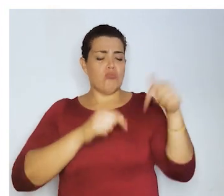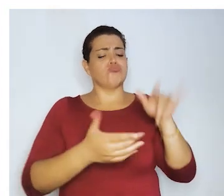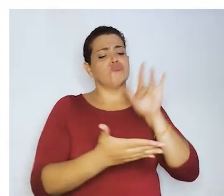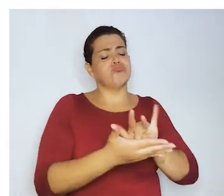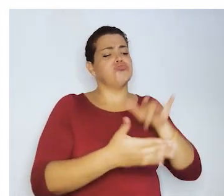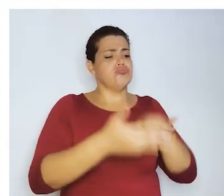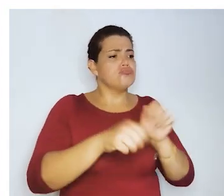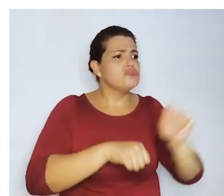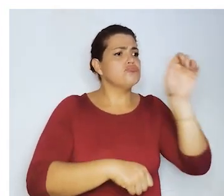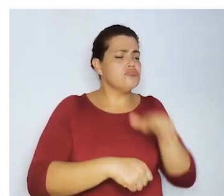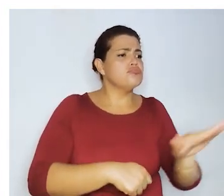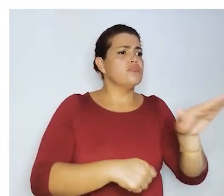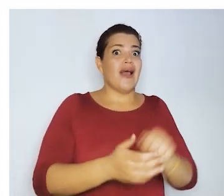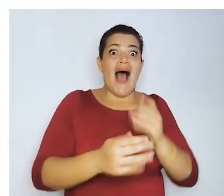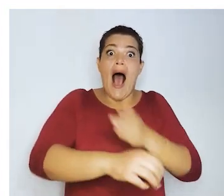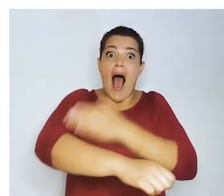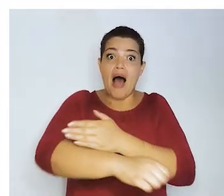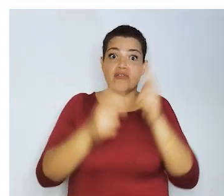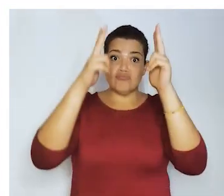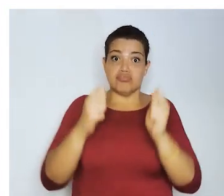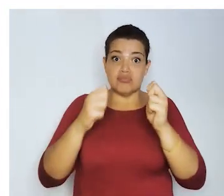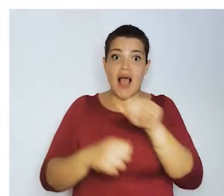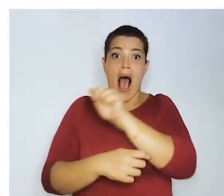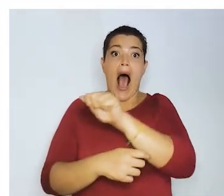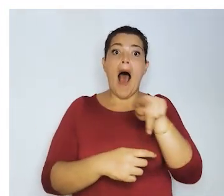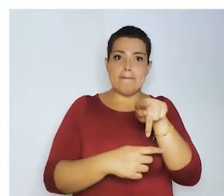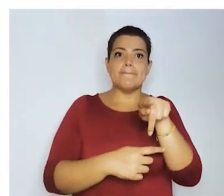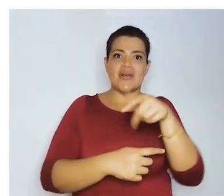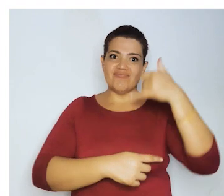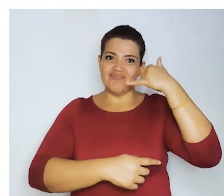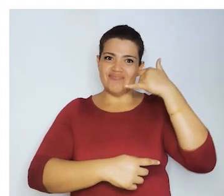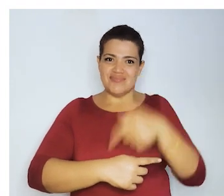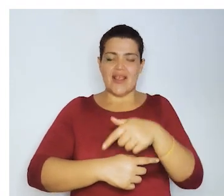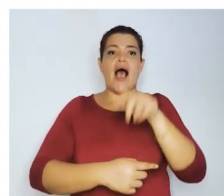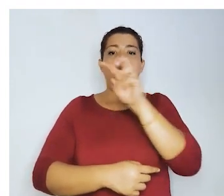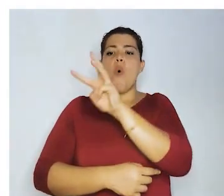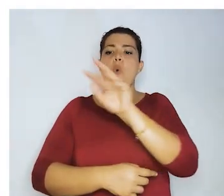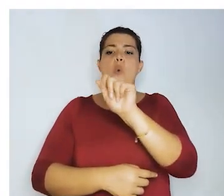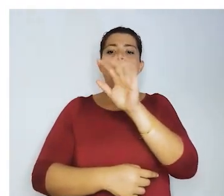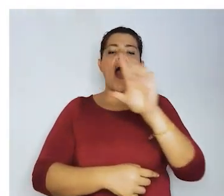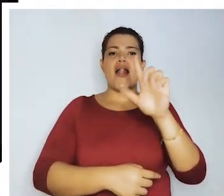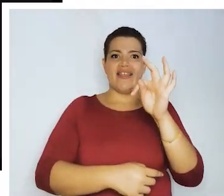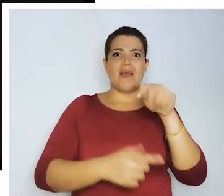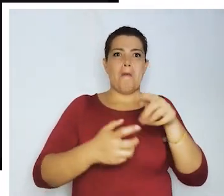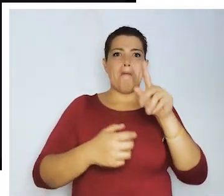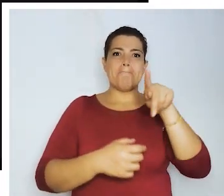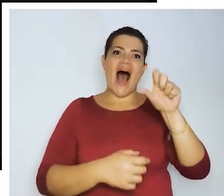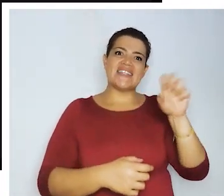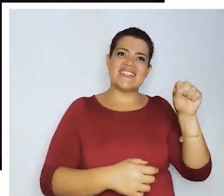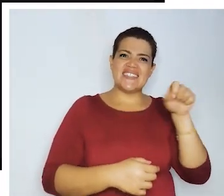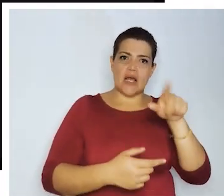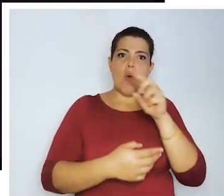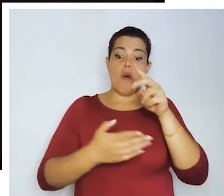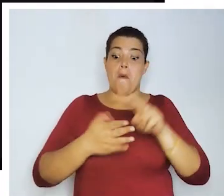enlace que recibirá en su correo electrónico. Verifique que tenga instalada en su teléfono la aplicación Wallet Passes en